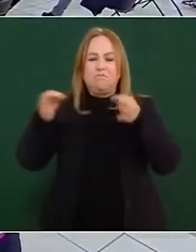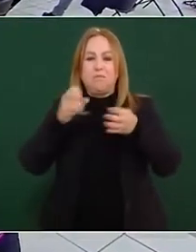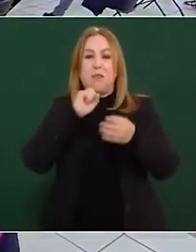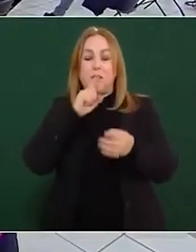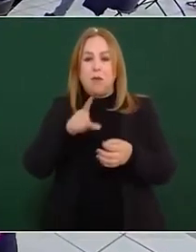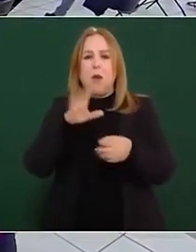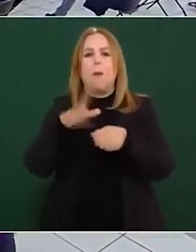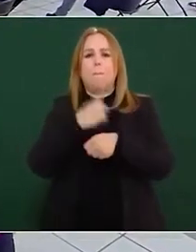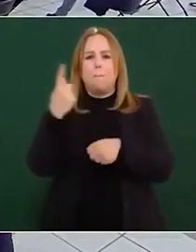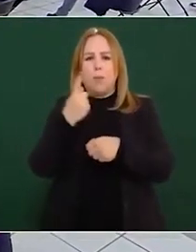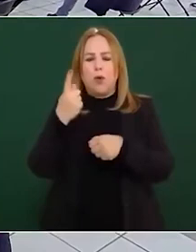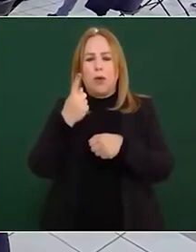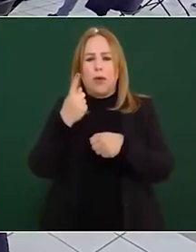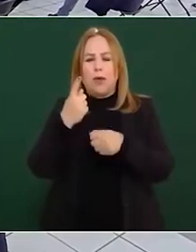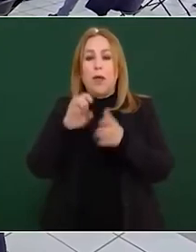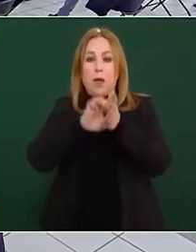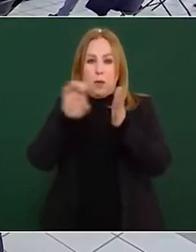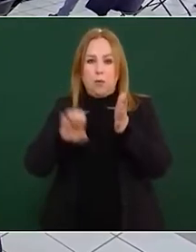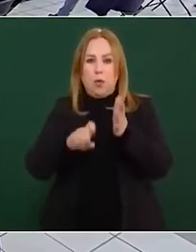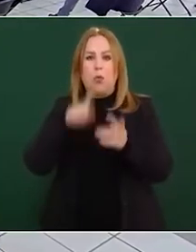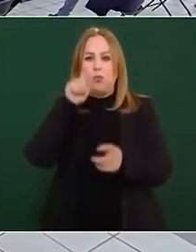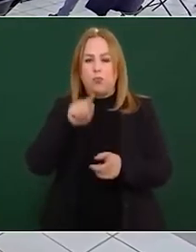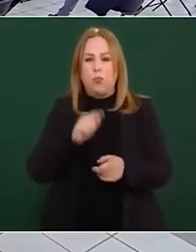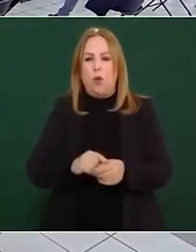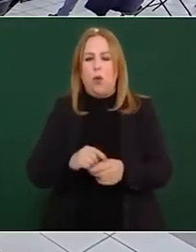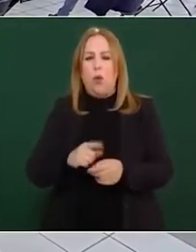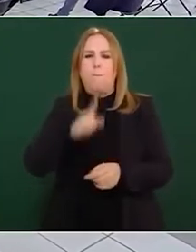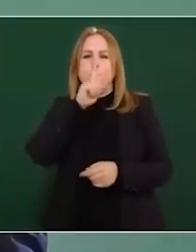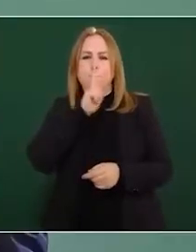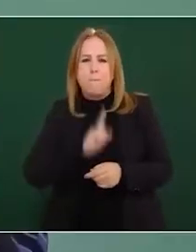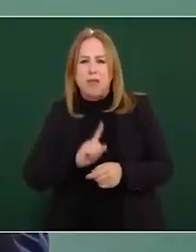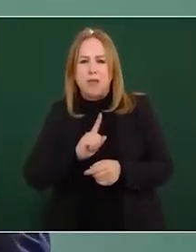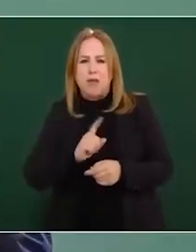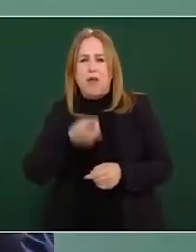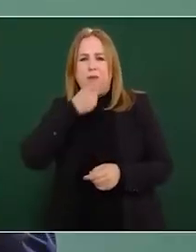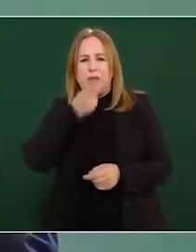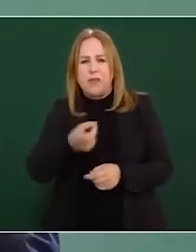una mentira que se repite muchas veces puede convertirse en verdad